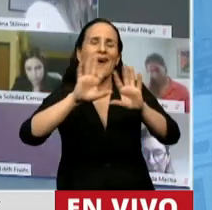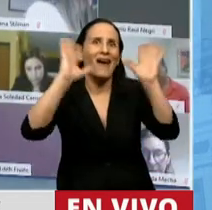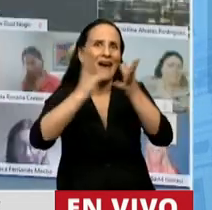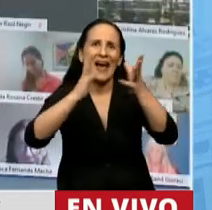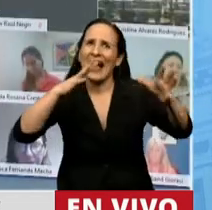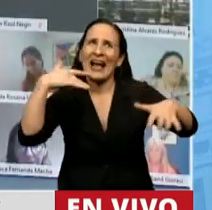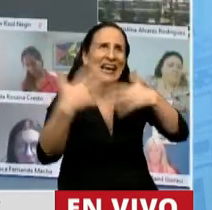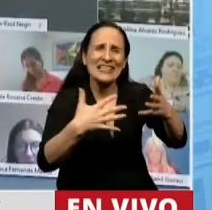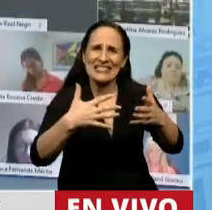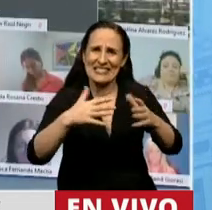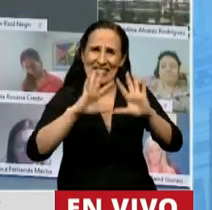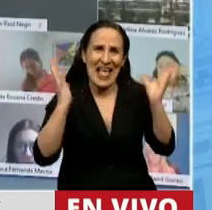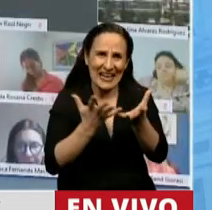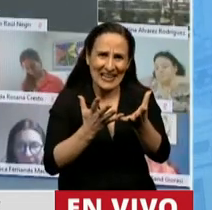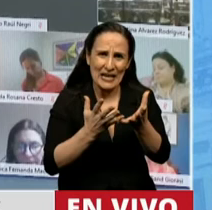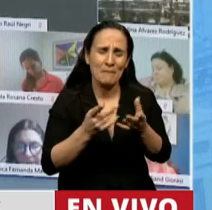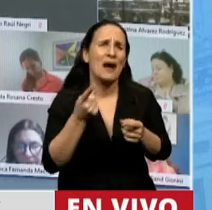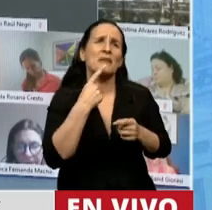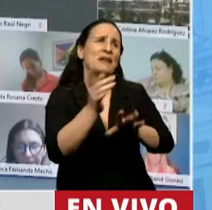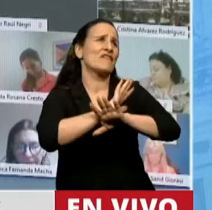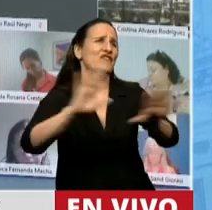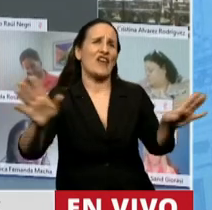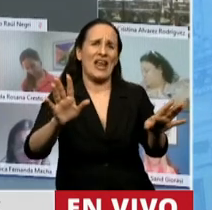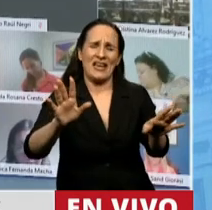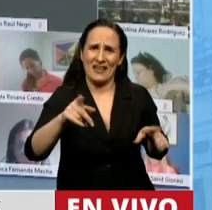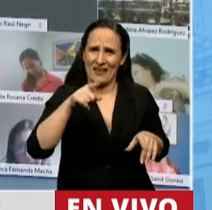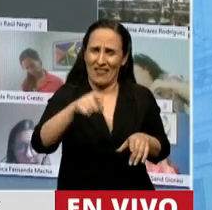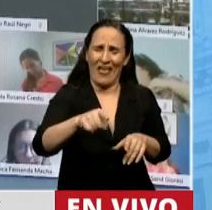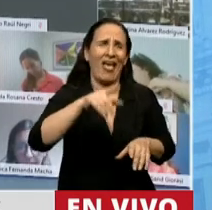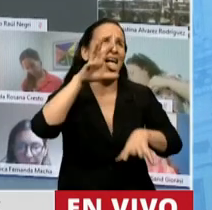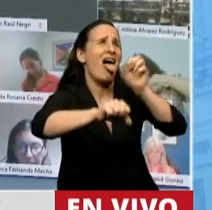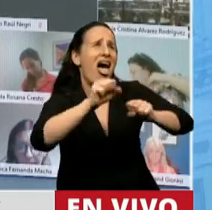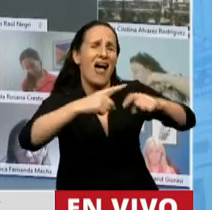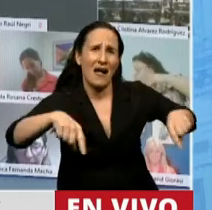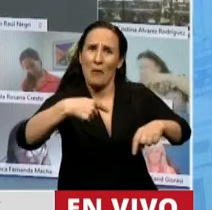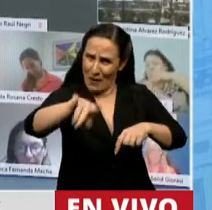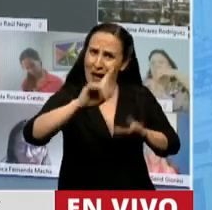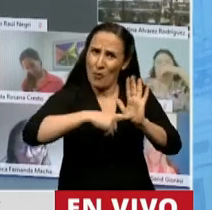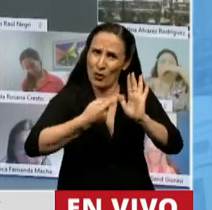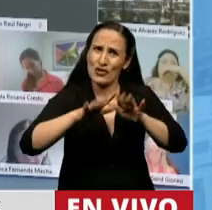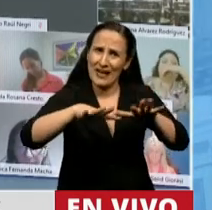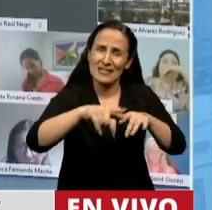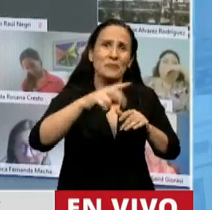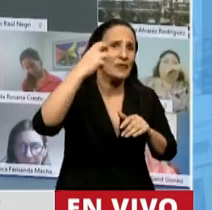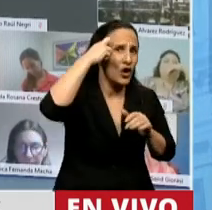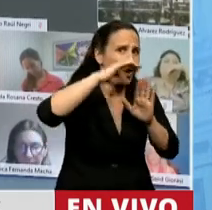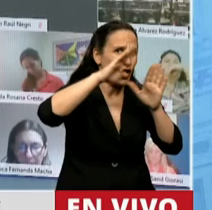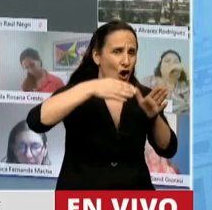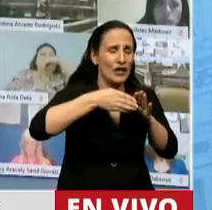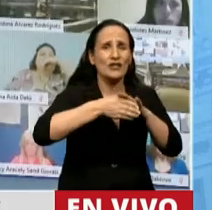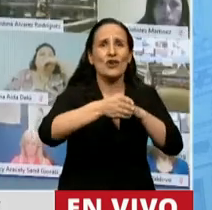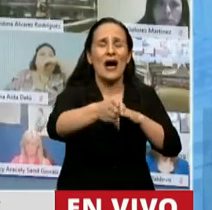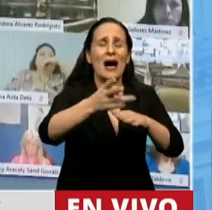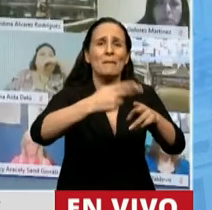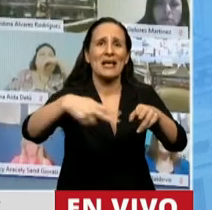que va a denunciar fuertemente al extractivismo y se va a realizar una movilización también aquí en Buenos Aires del Congreso a Plaza de Mayo.